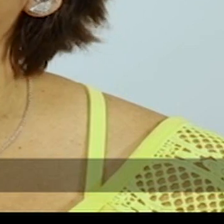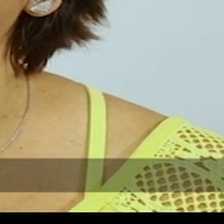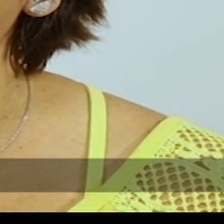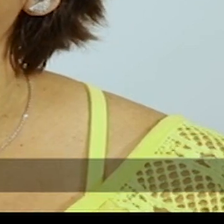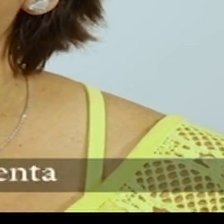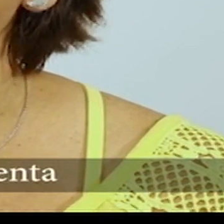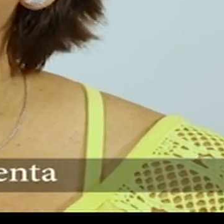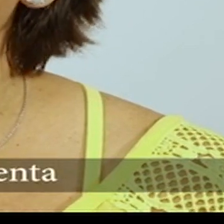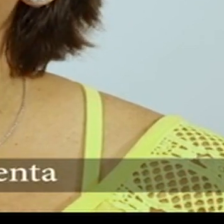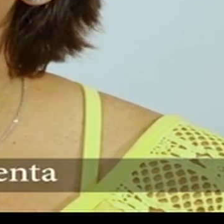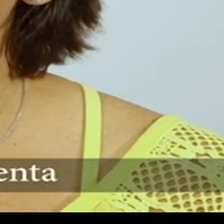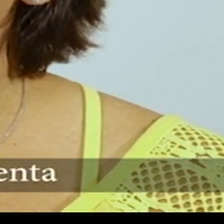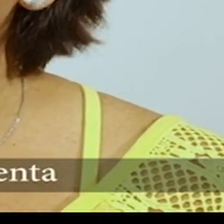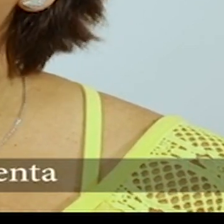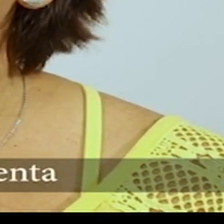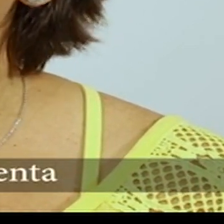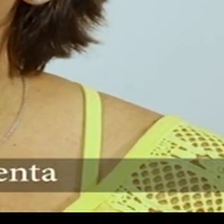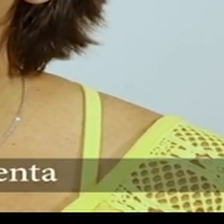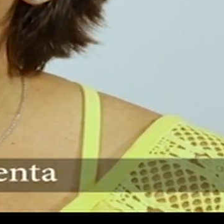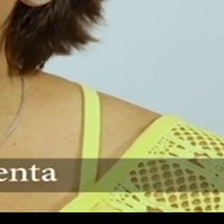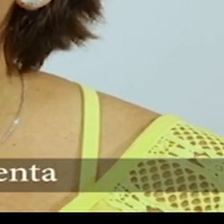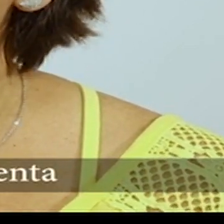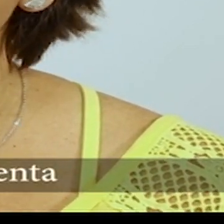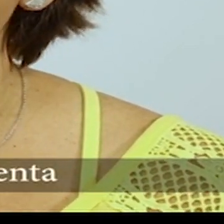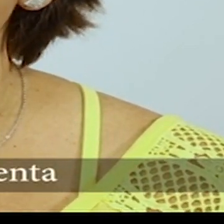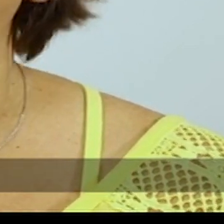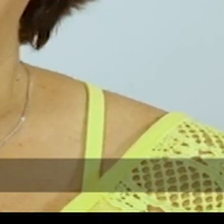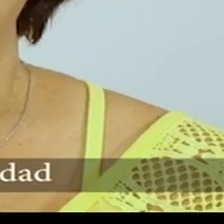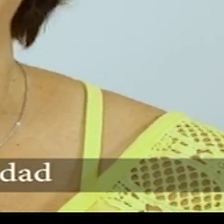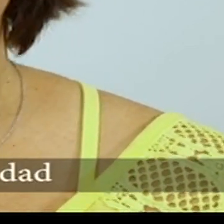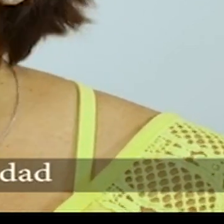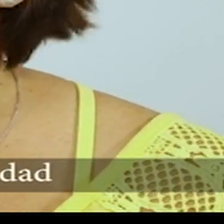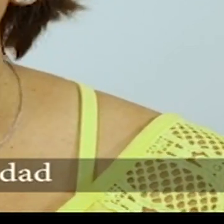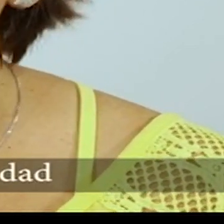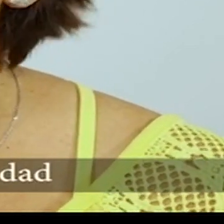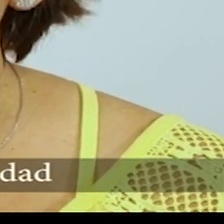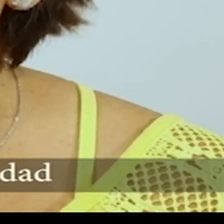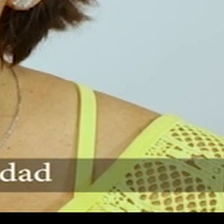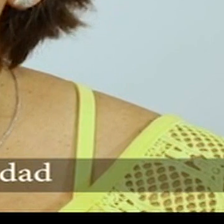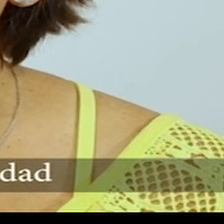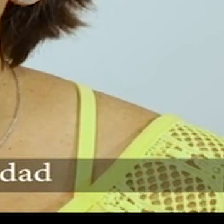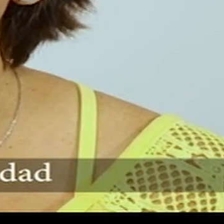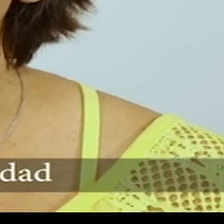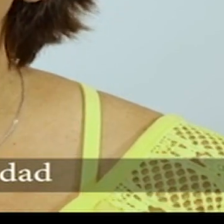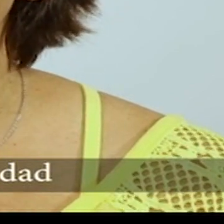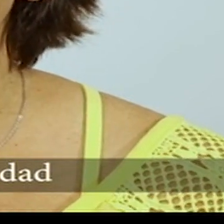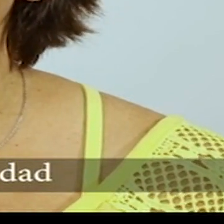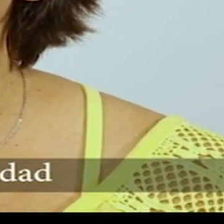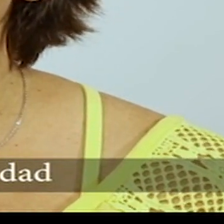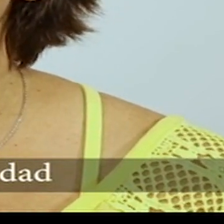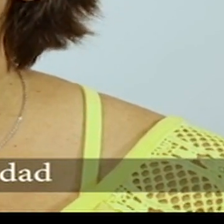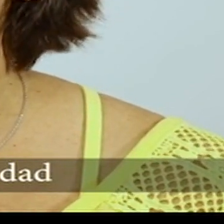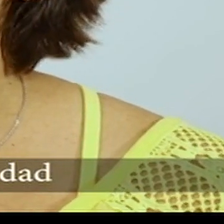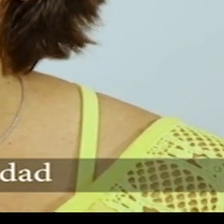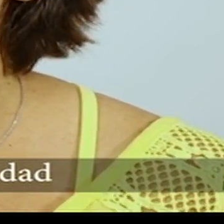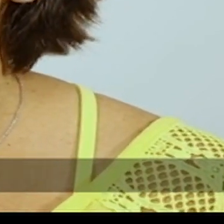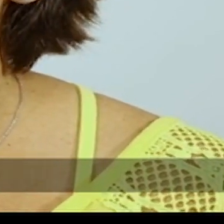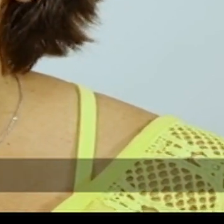es el primero. ¿Por qué? Porque hasta hoy nos hemos dado cuenta, porque no lo sabíamos realmente, la